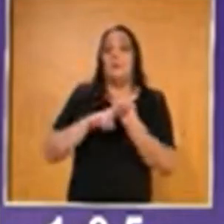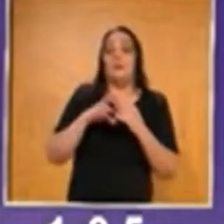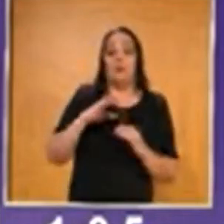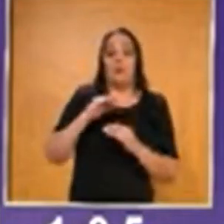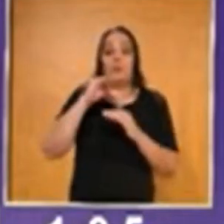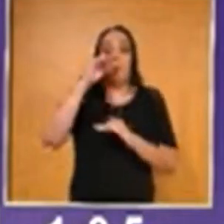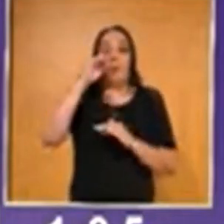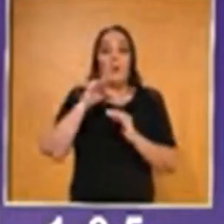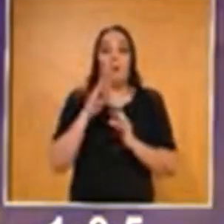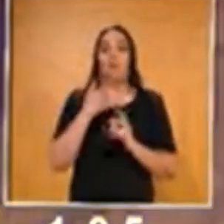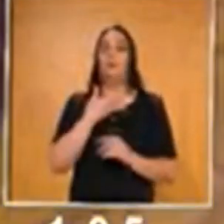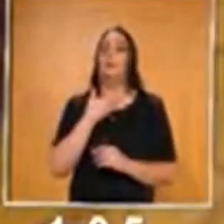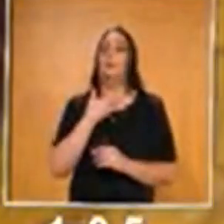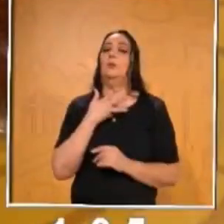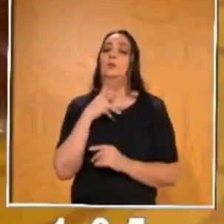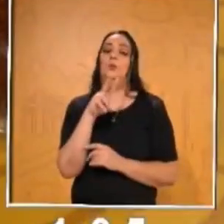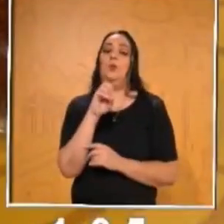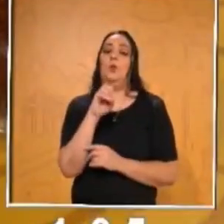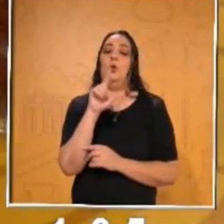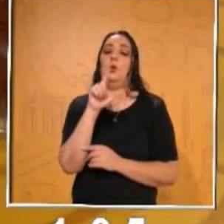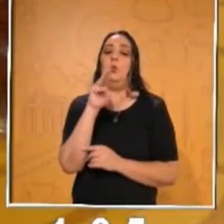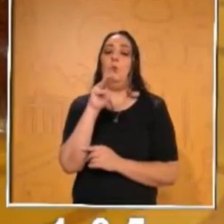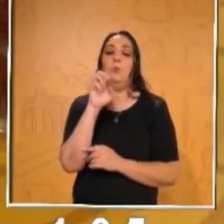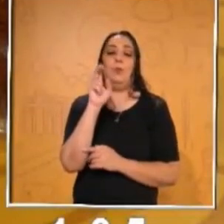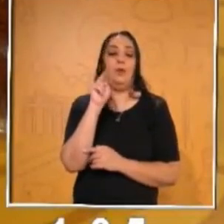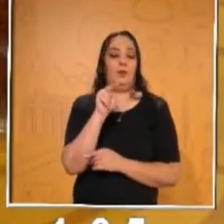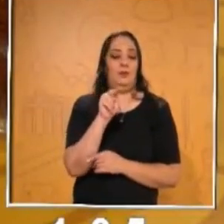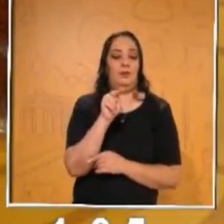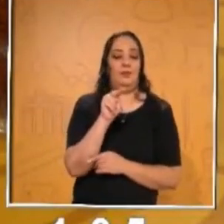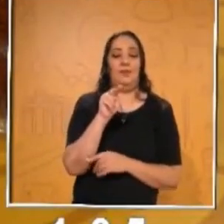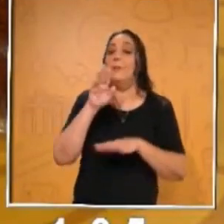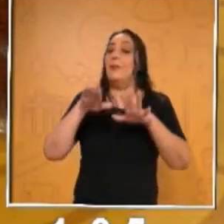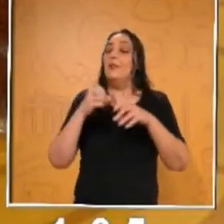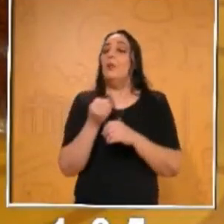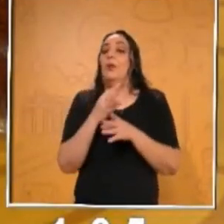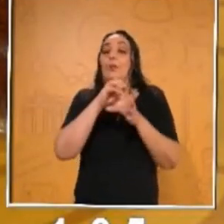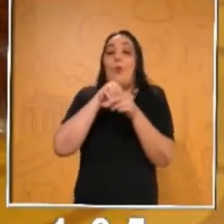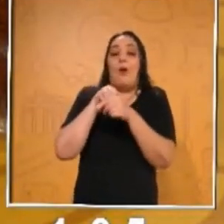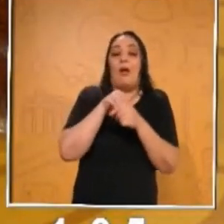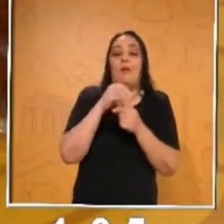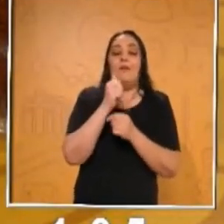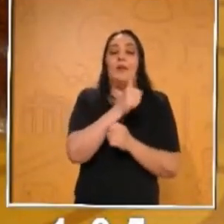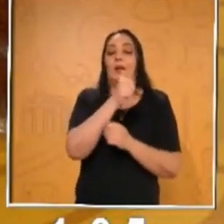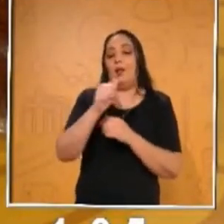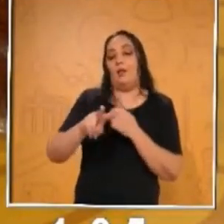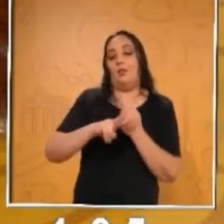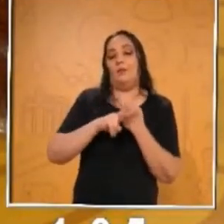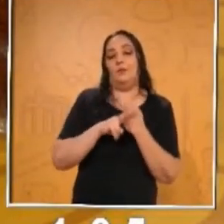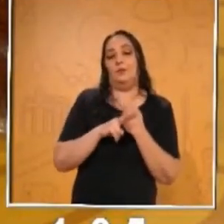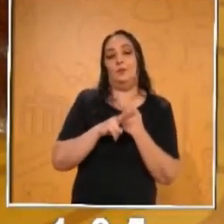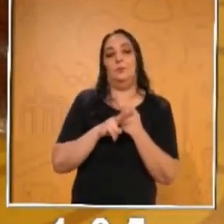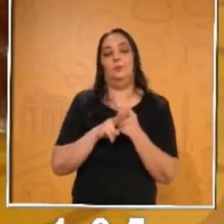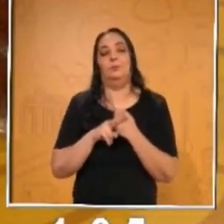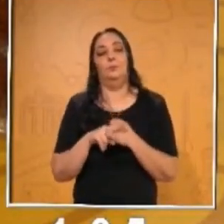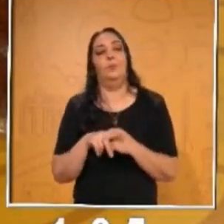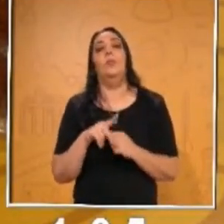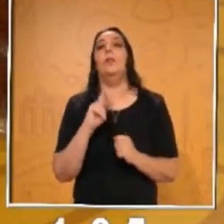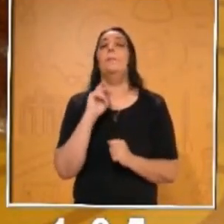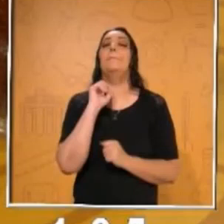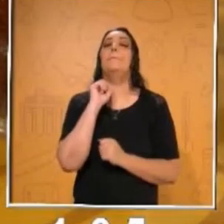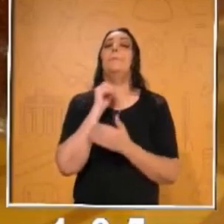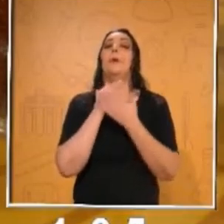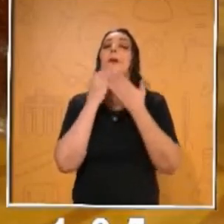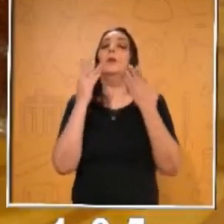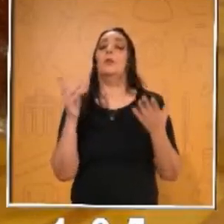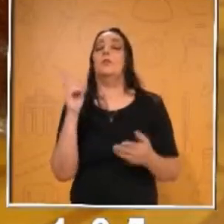midiendo el volumen según la capacidad que tiene cada vasito. Vamos a tomar como unidad el vaso del volumen. Y